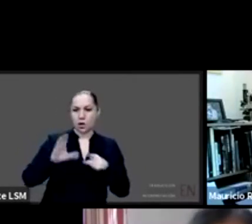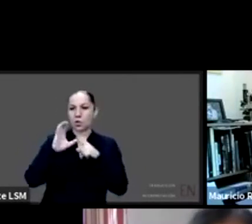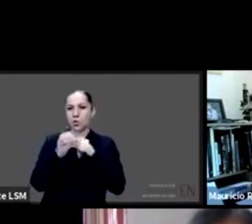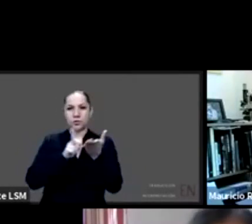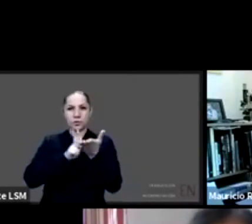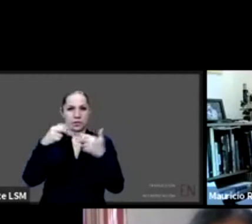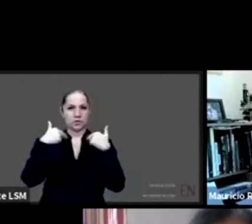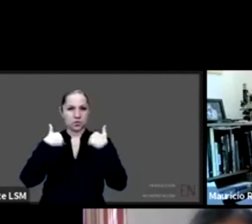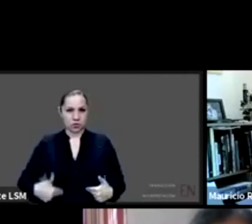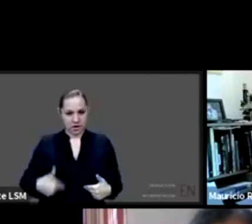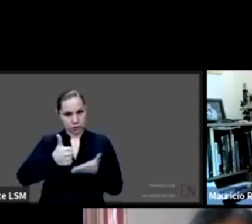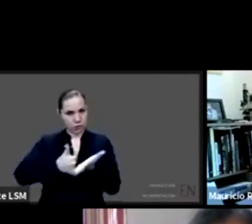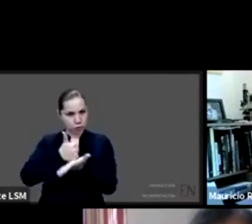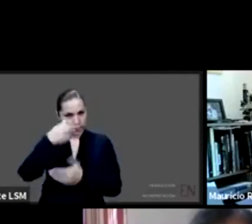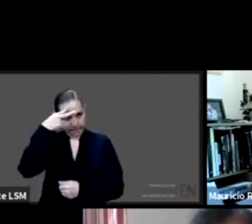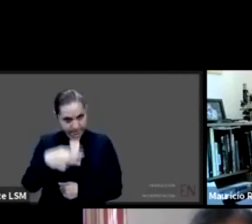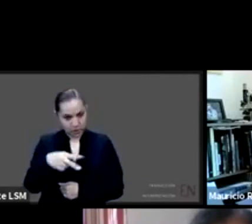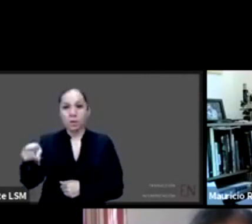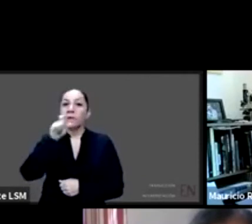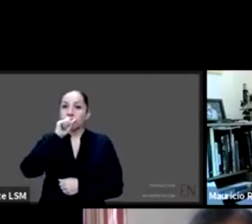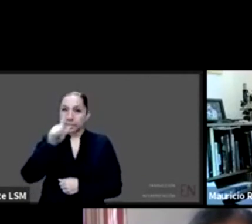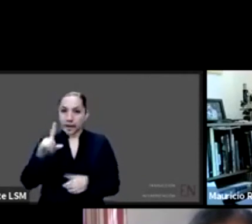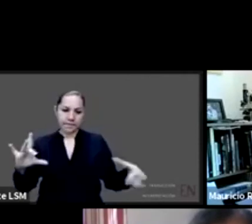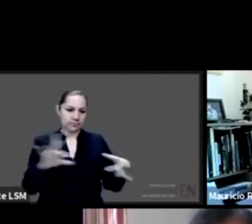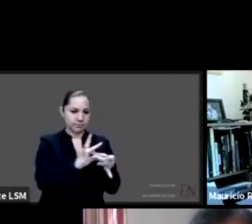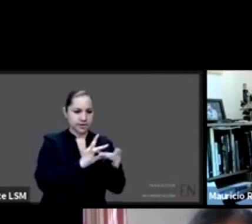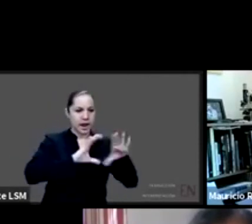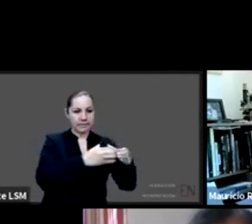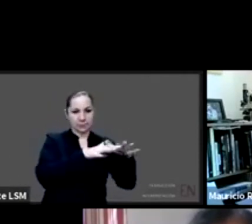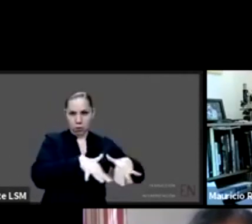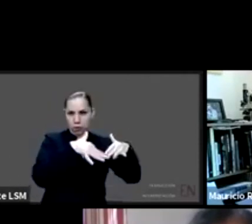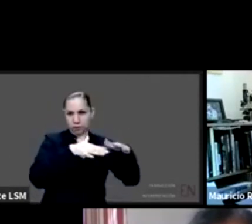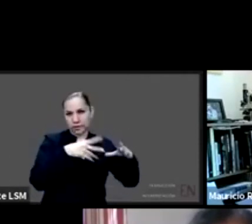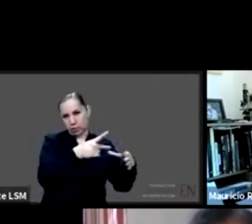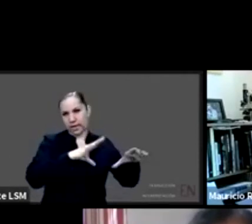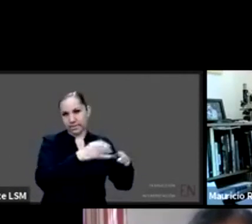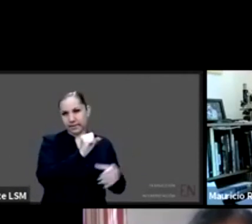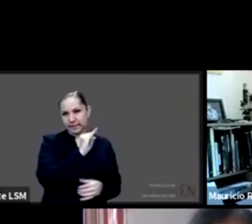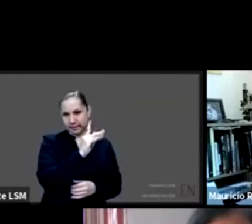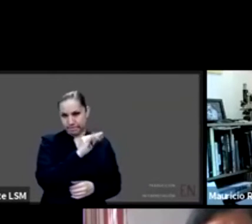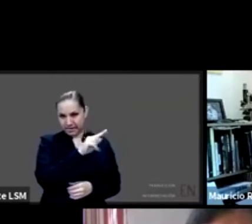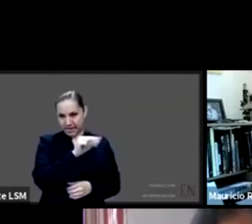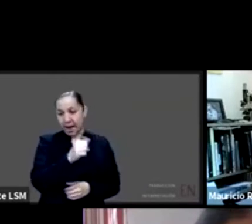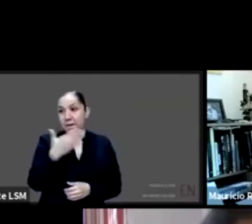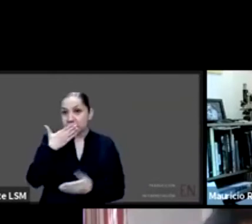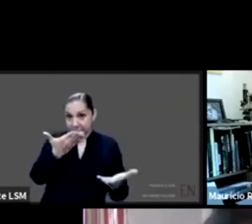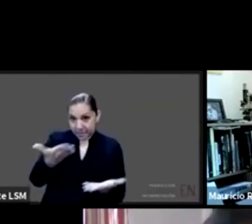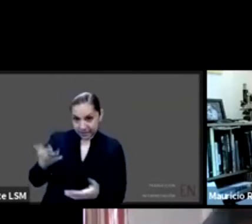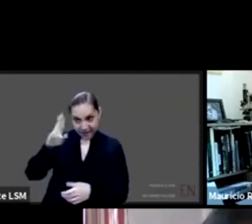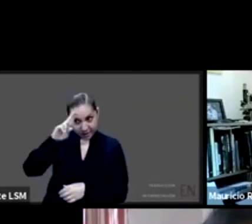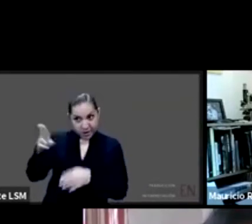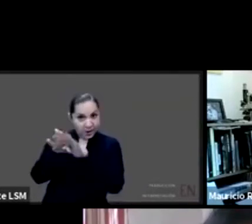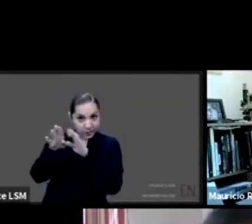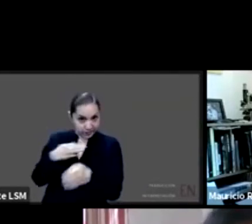Ciudad de México e integrante del Consejo Consultivo del Sistema Nacional de Protección Integral de Niñas, Niños y Adolescentes. Bienvenida, Nacheli. ¿Cómo estás? Buenas tardes.